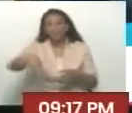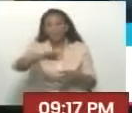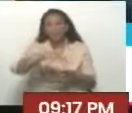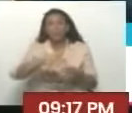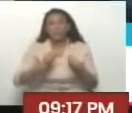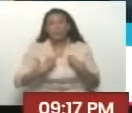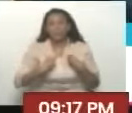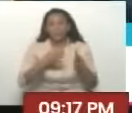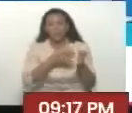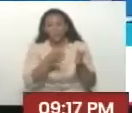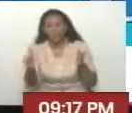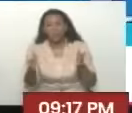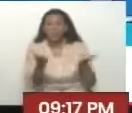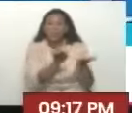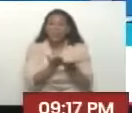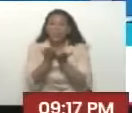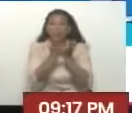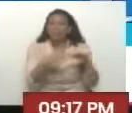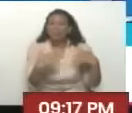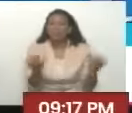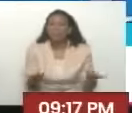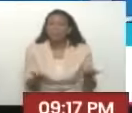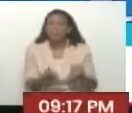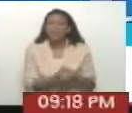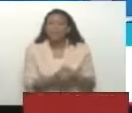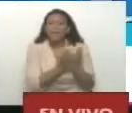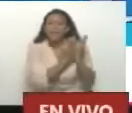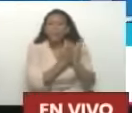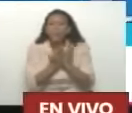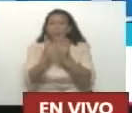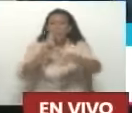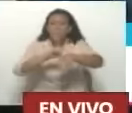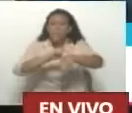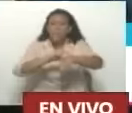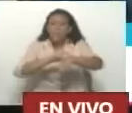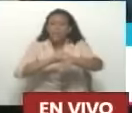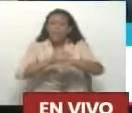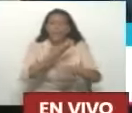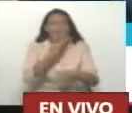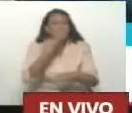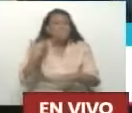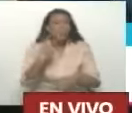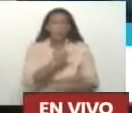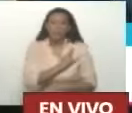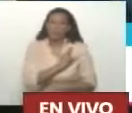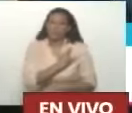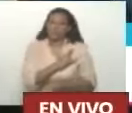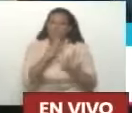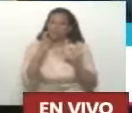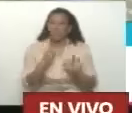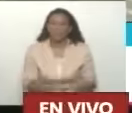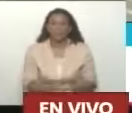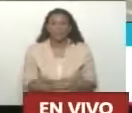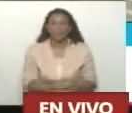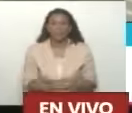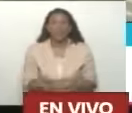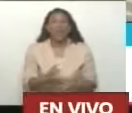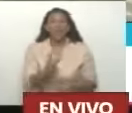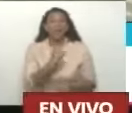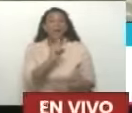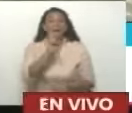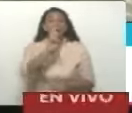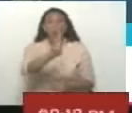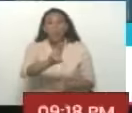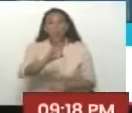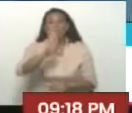estudiaste dónde? Estudié en la mejor universidad del mundo, la Universidad Bolivariana de